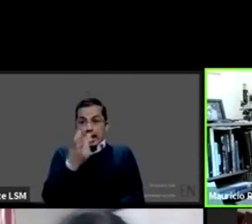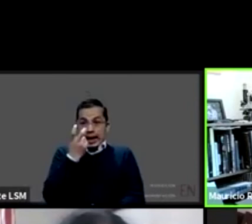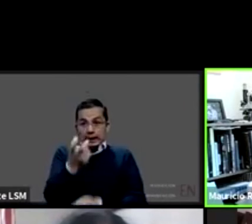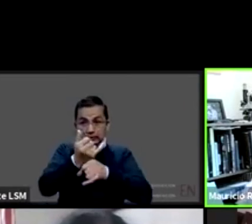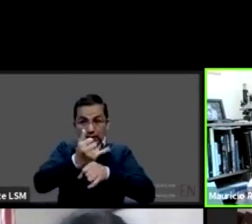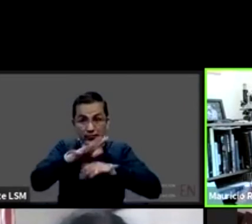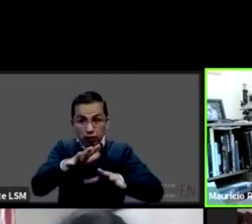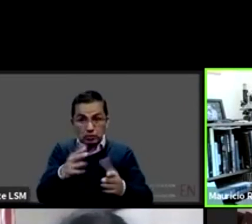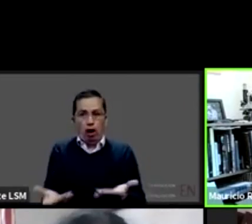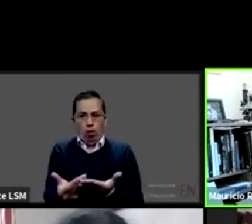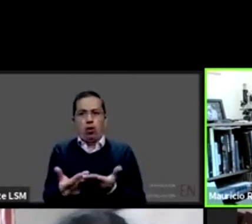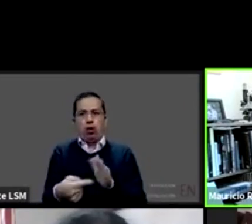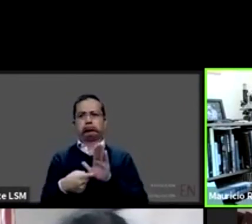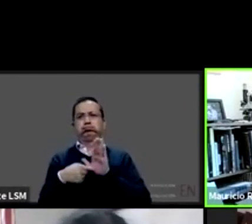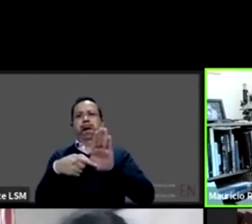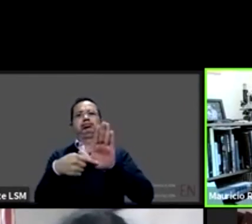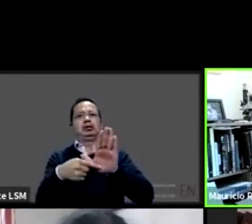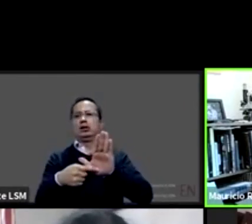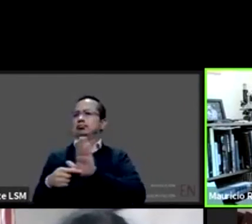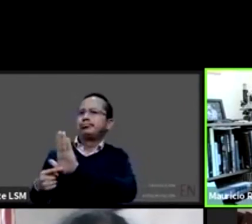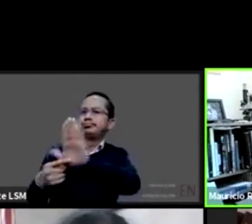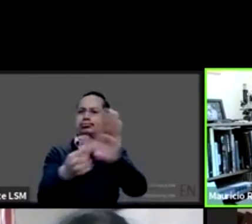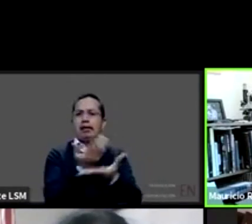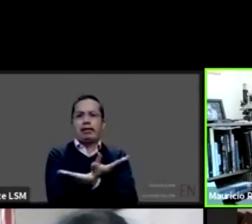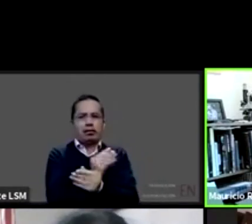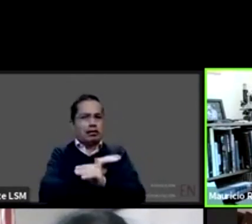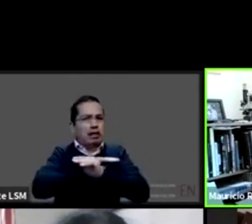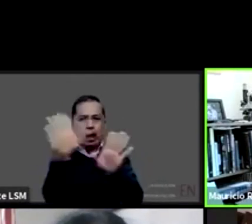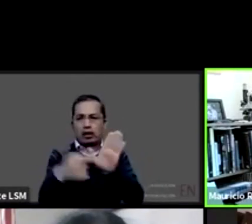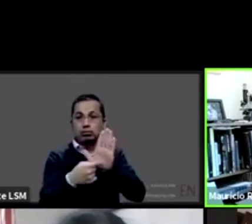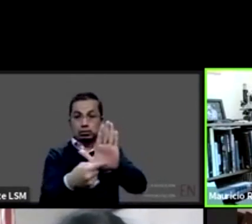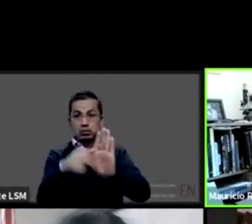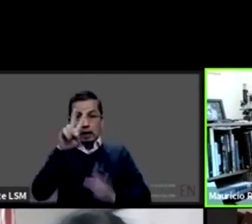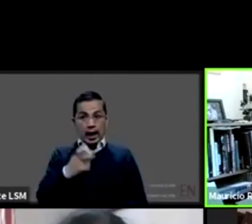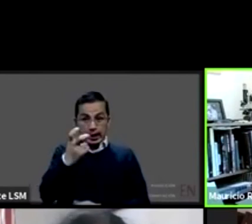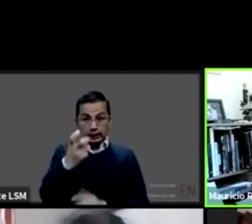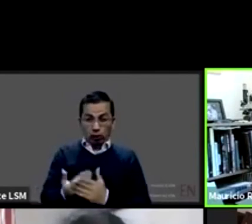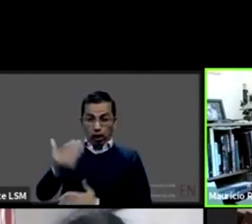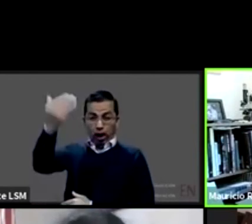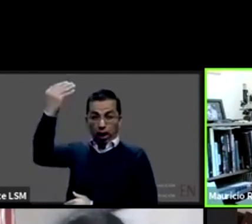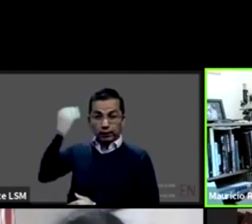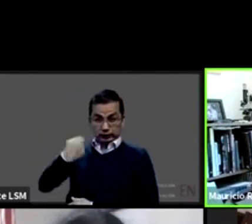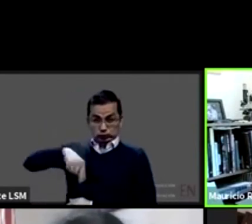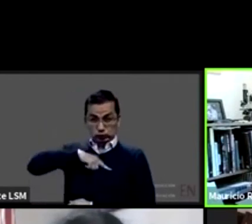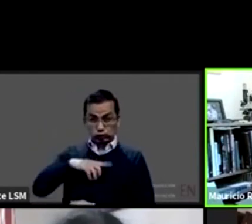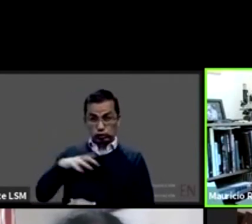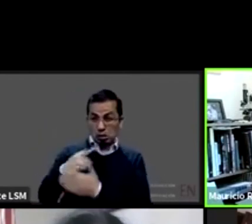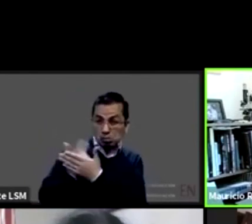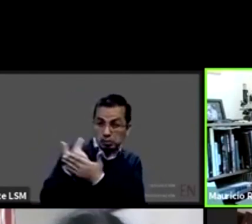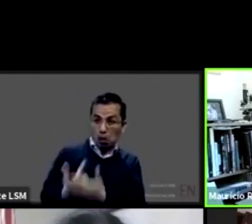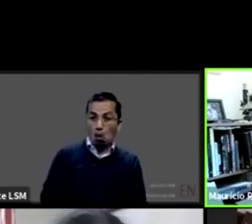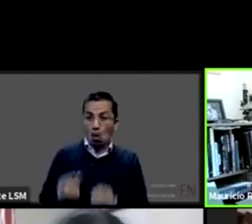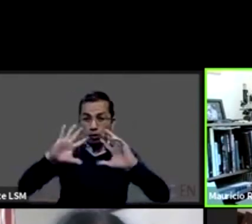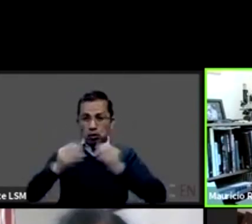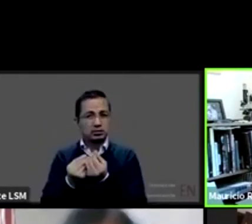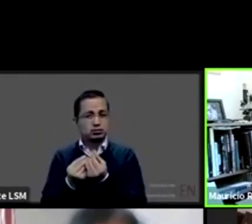tenido tantos datos a la vista de las epidemias en tiempo real en las epidemias previas habíamos estado como buscando los